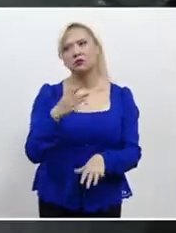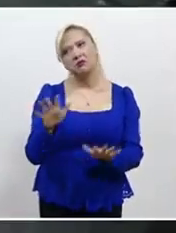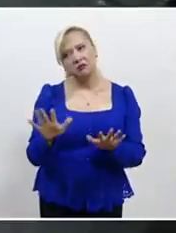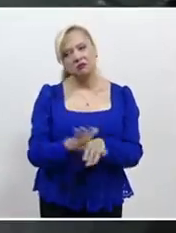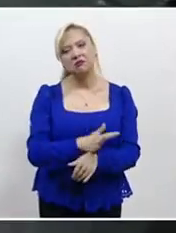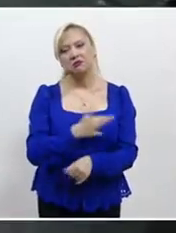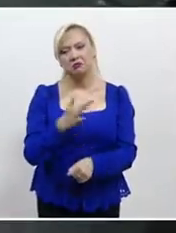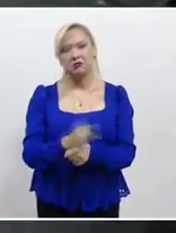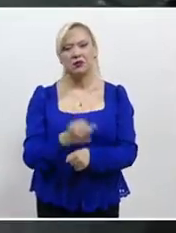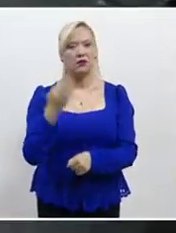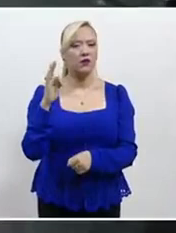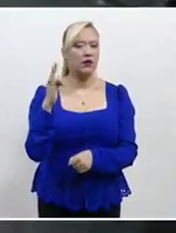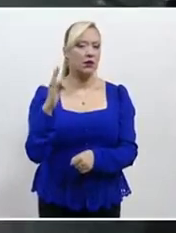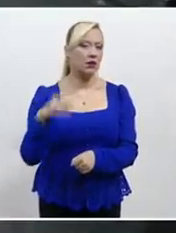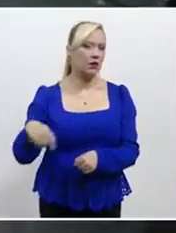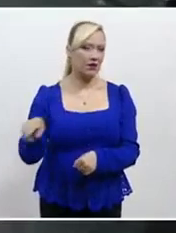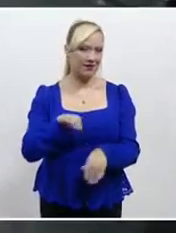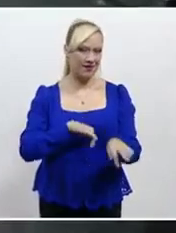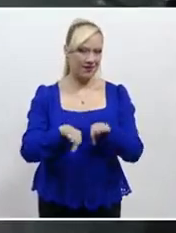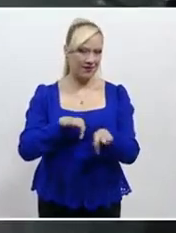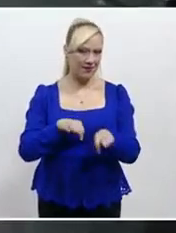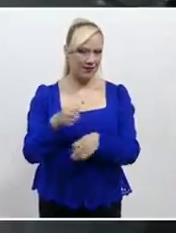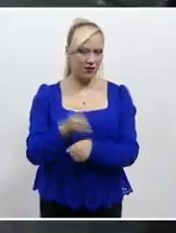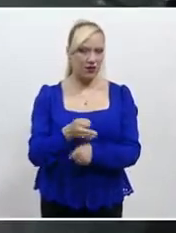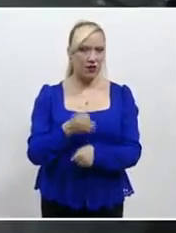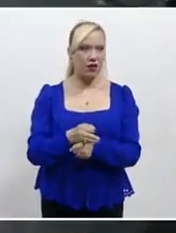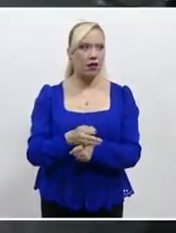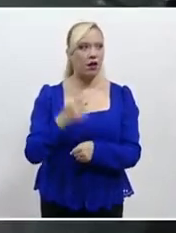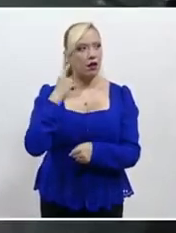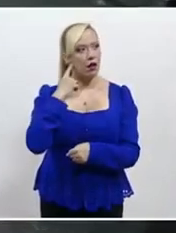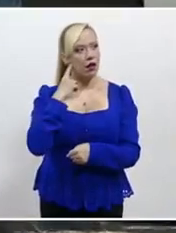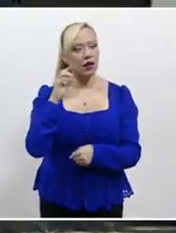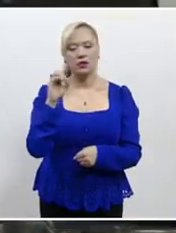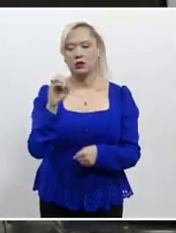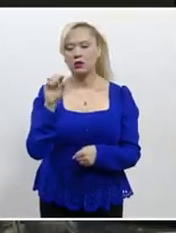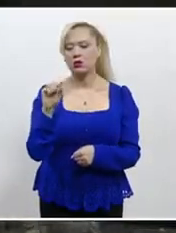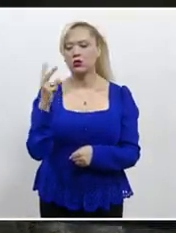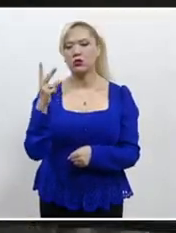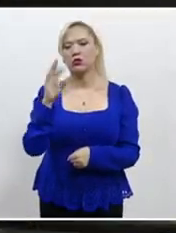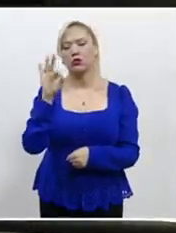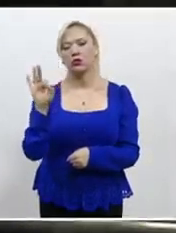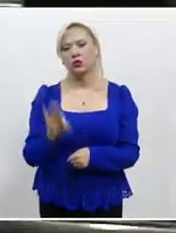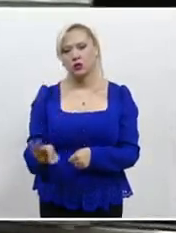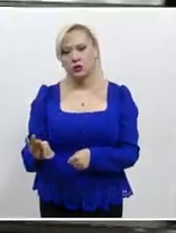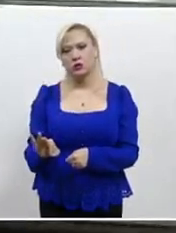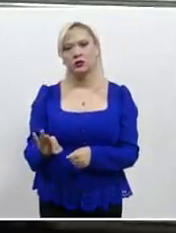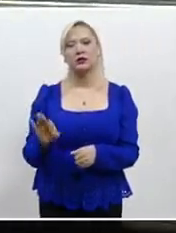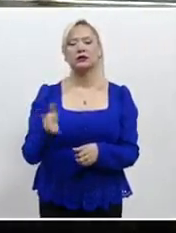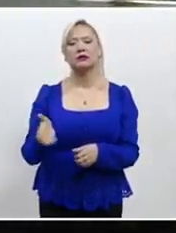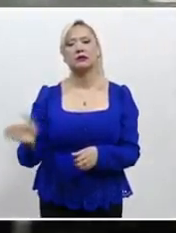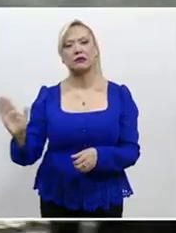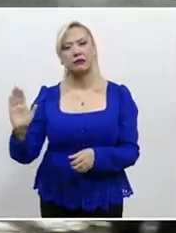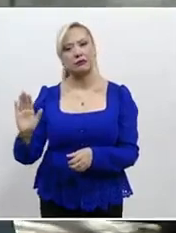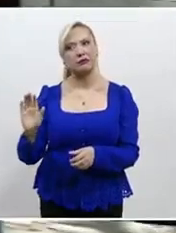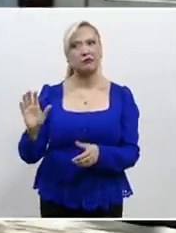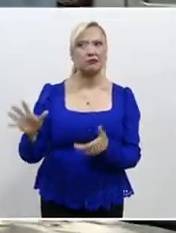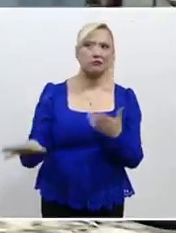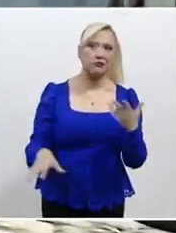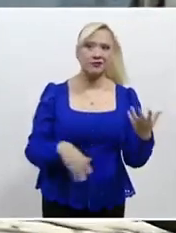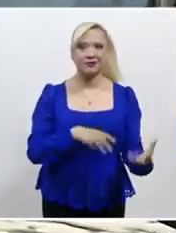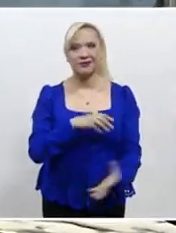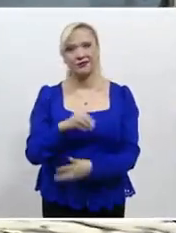durante febrero el personal ocupado disminuyó 0.2% en comparación con enero, mientras que las